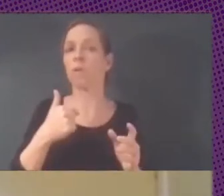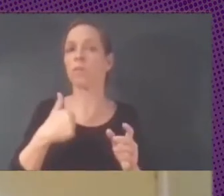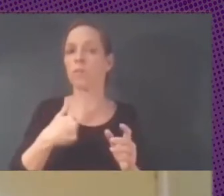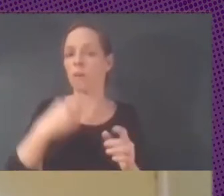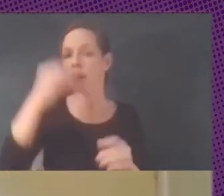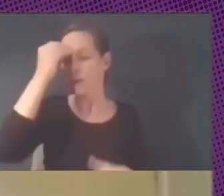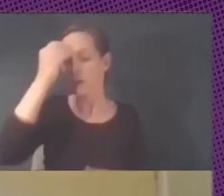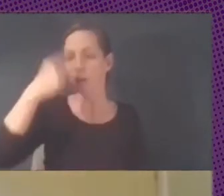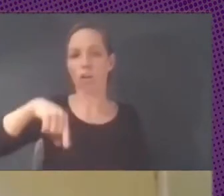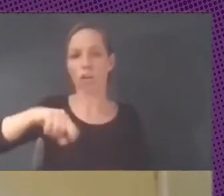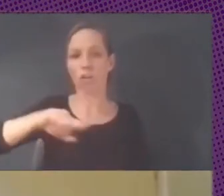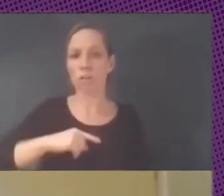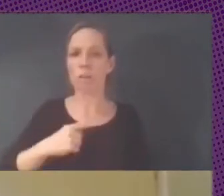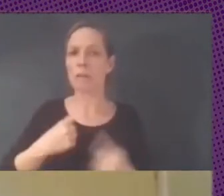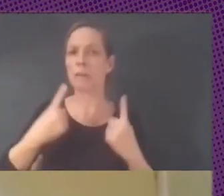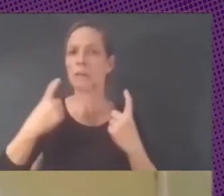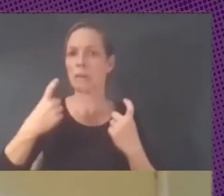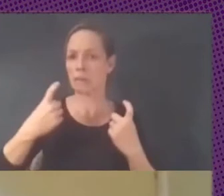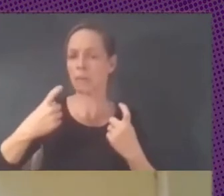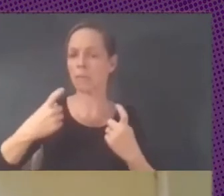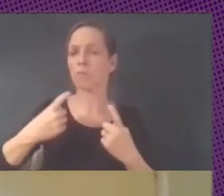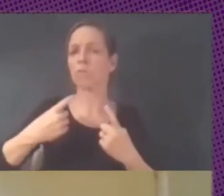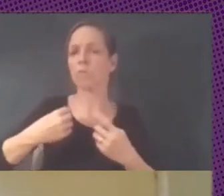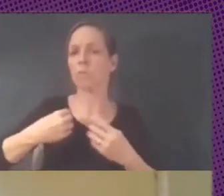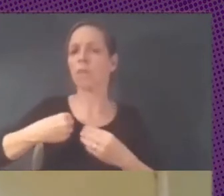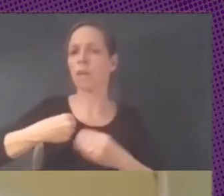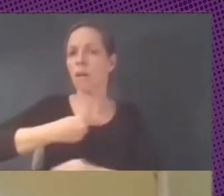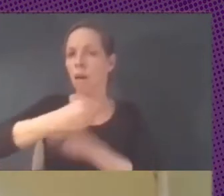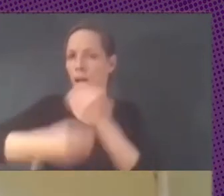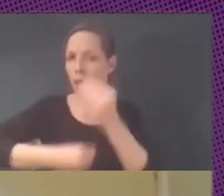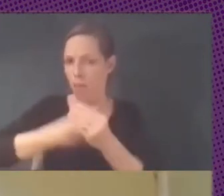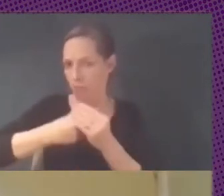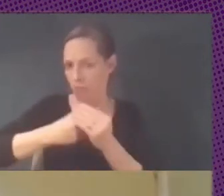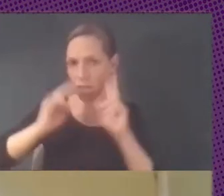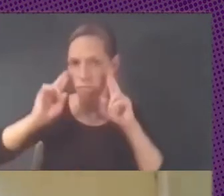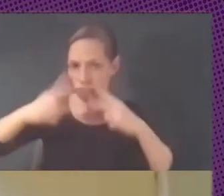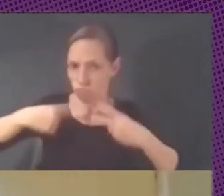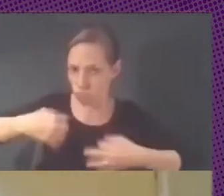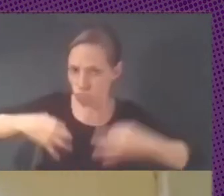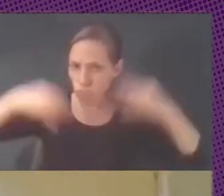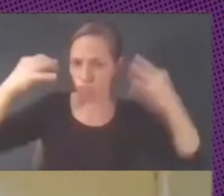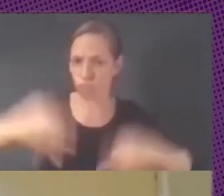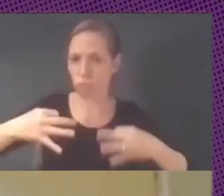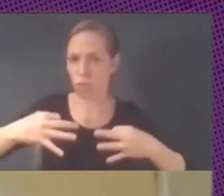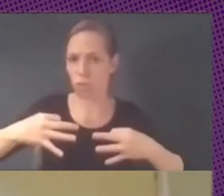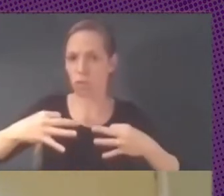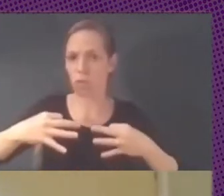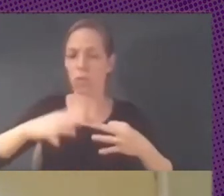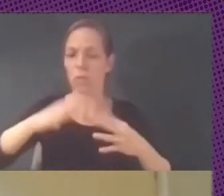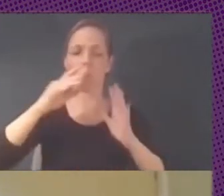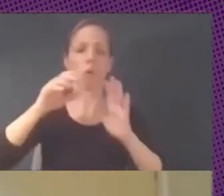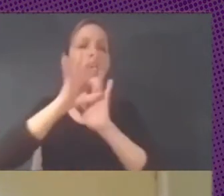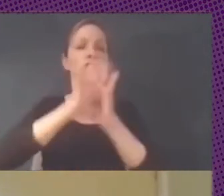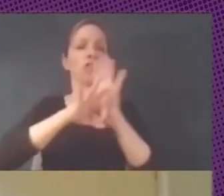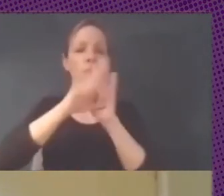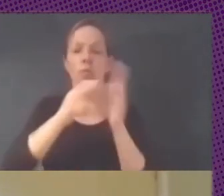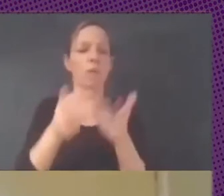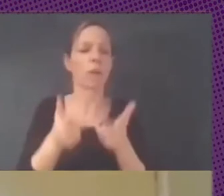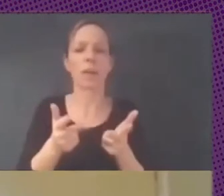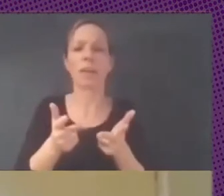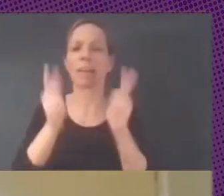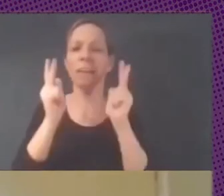convenimiento de por qué adoptar software libre por qué tener prioridad